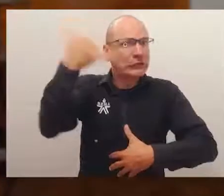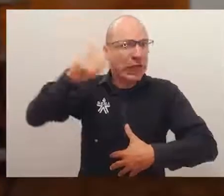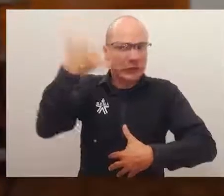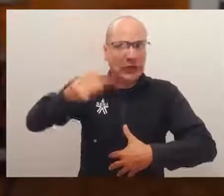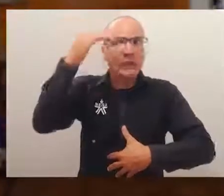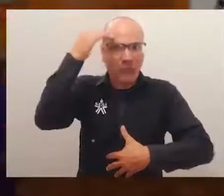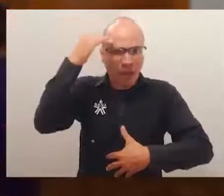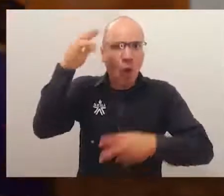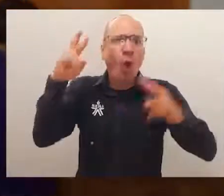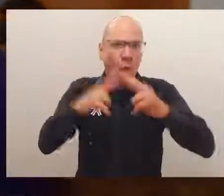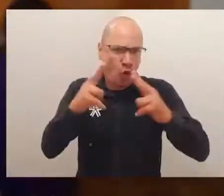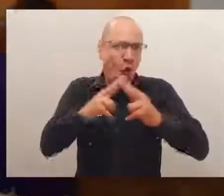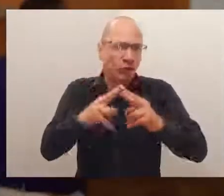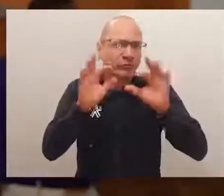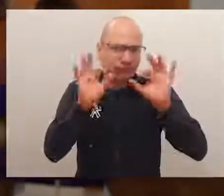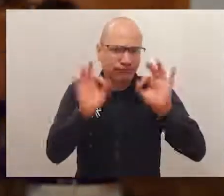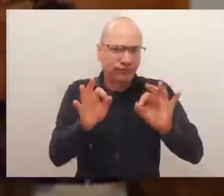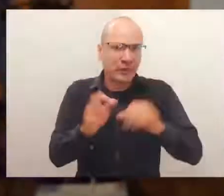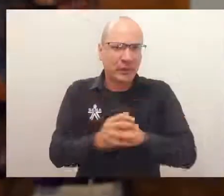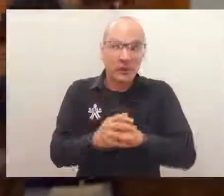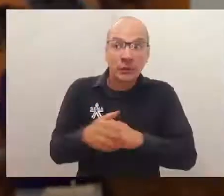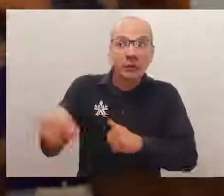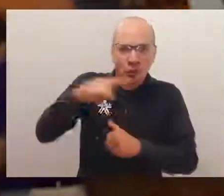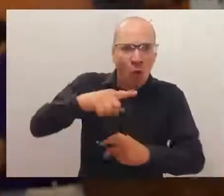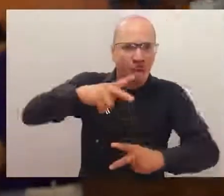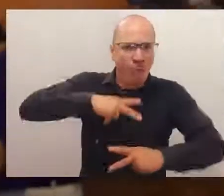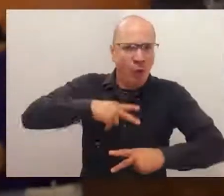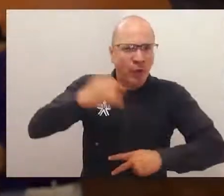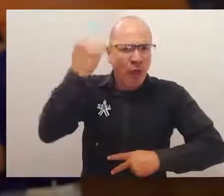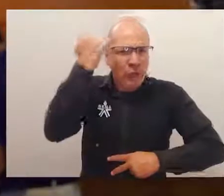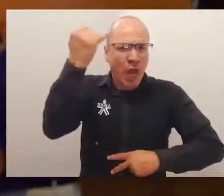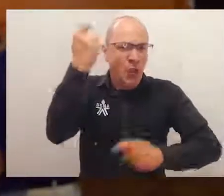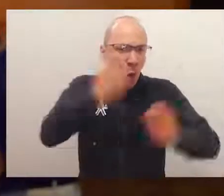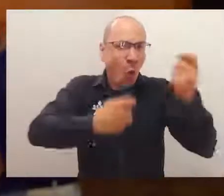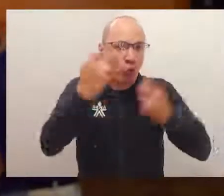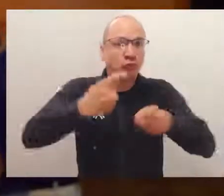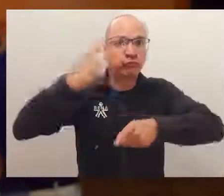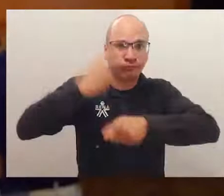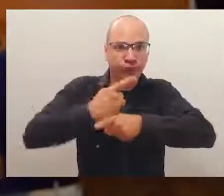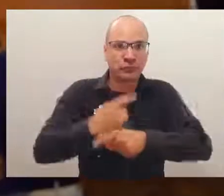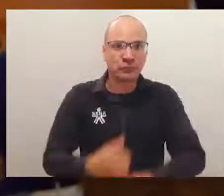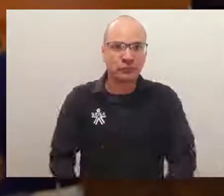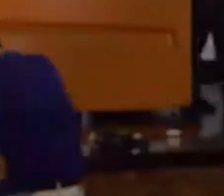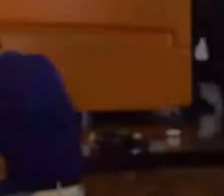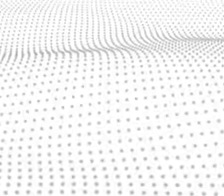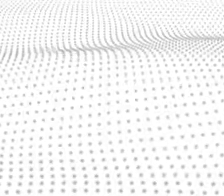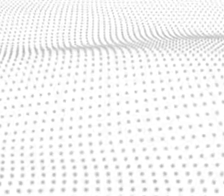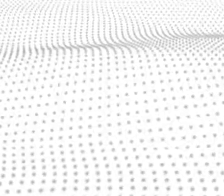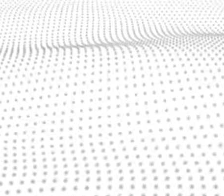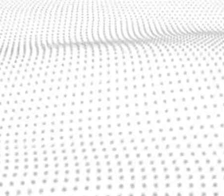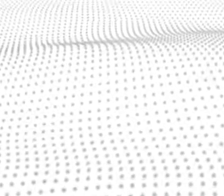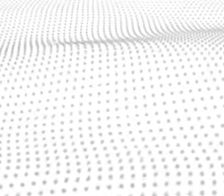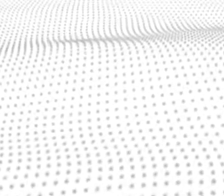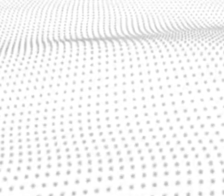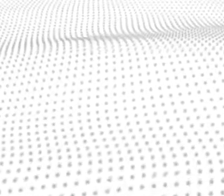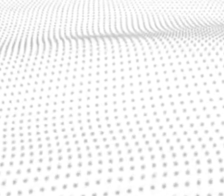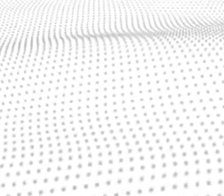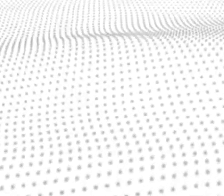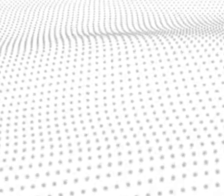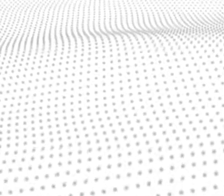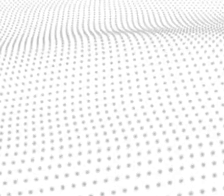en realidad sobre el tema, que ya han hecho sus propias ideas, propuestas y ya se han graduado. Hecho